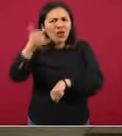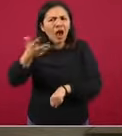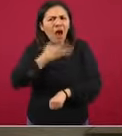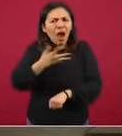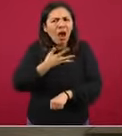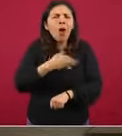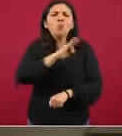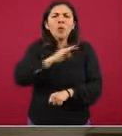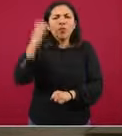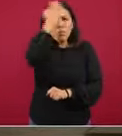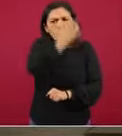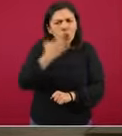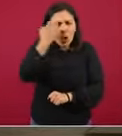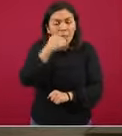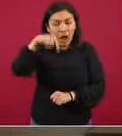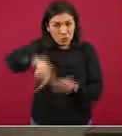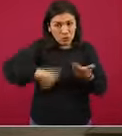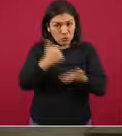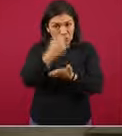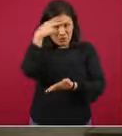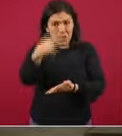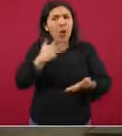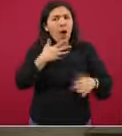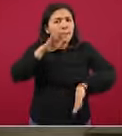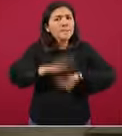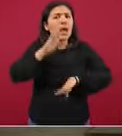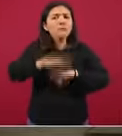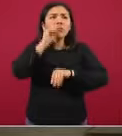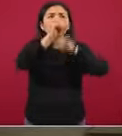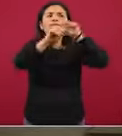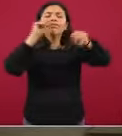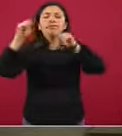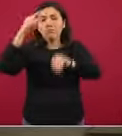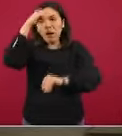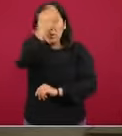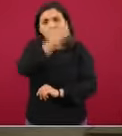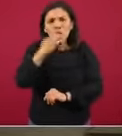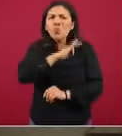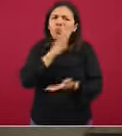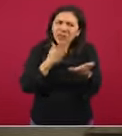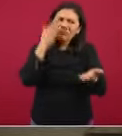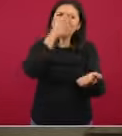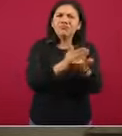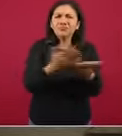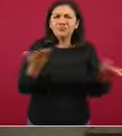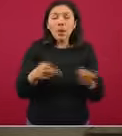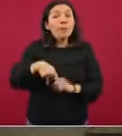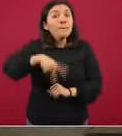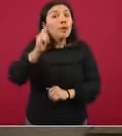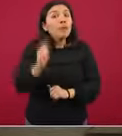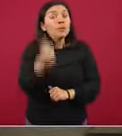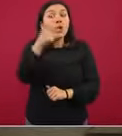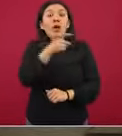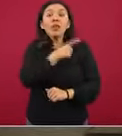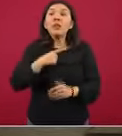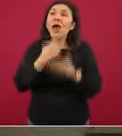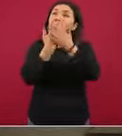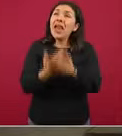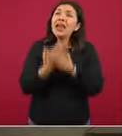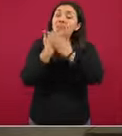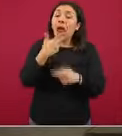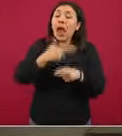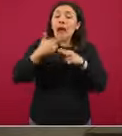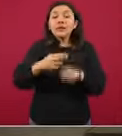pueden hacerte pruebas, la Ciudad de México está incrementando su capacidad de pruebas, pueden hacerte pruebas, pero en principio no hay que esperar el resultado